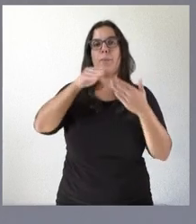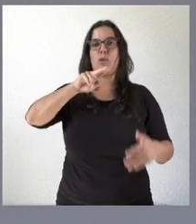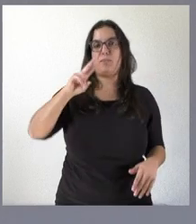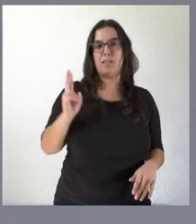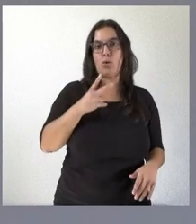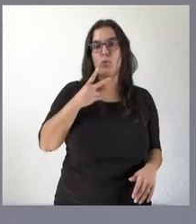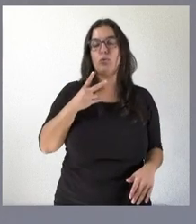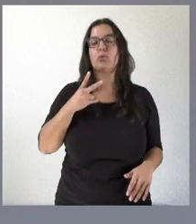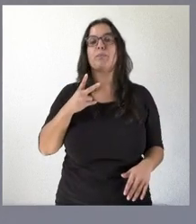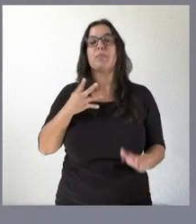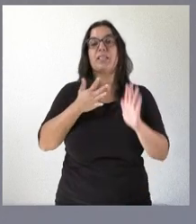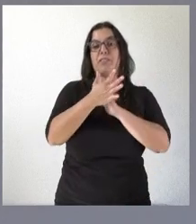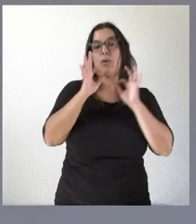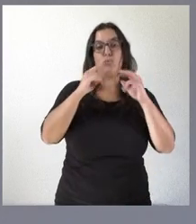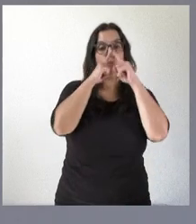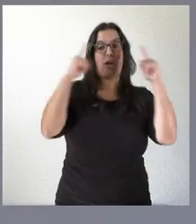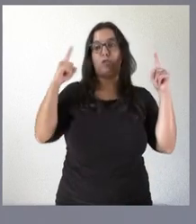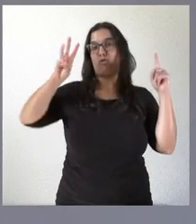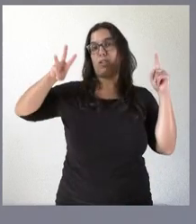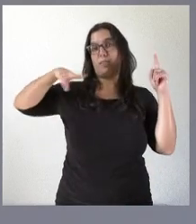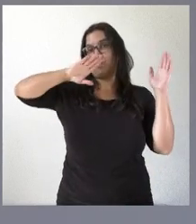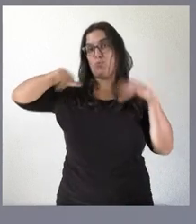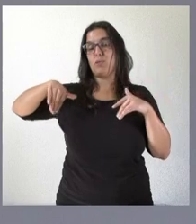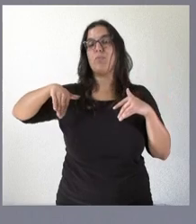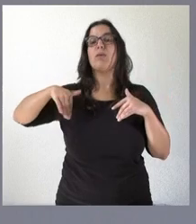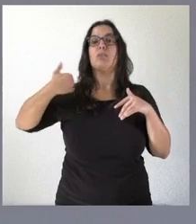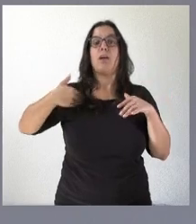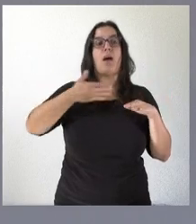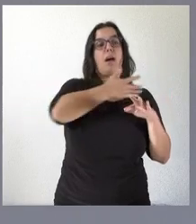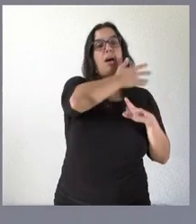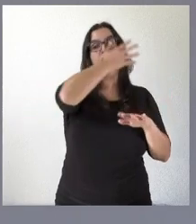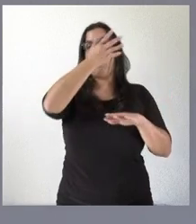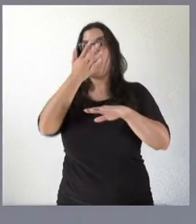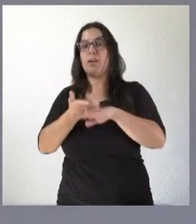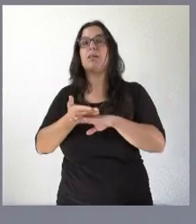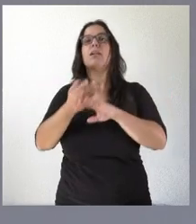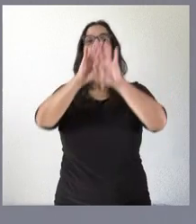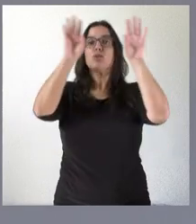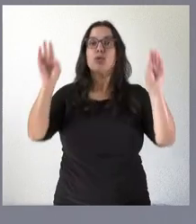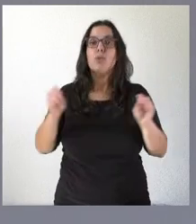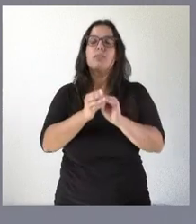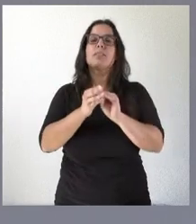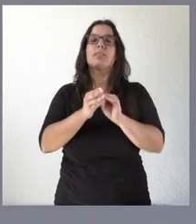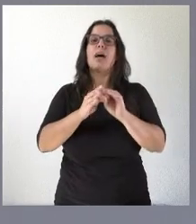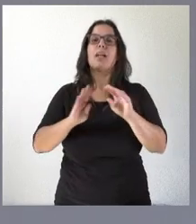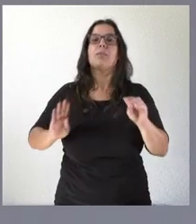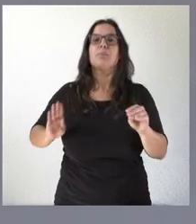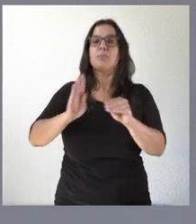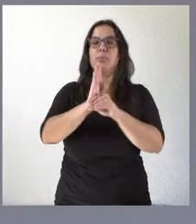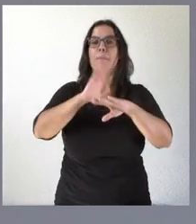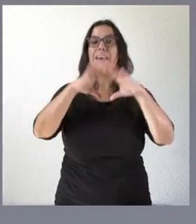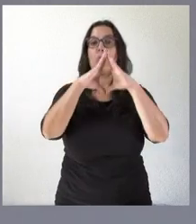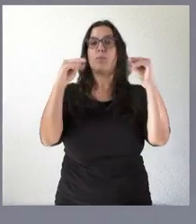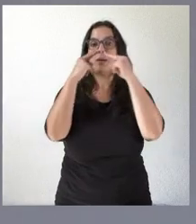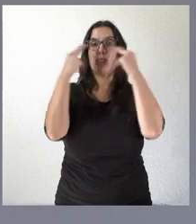es el último trimestre del año y, por tanto, acumulando los cuatro trimestres de este ejercicio, la aportación global que se ha realizado a las universidades